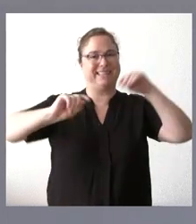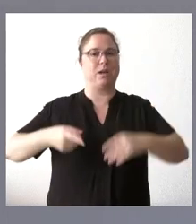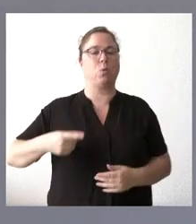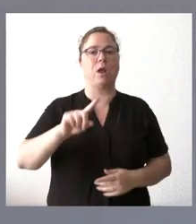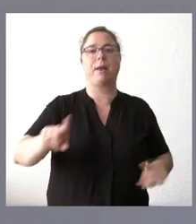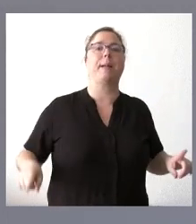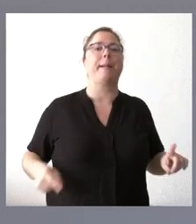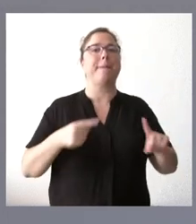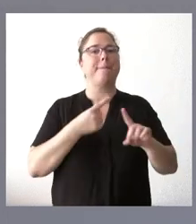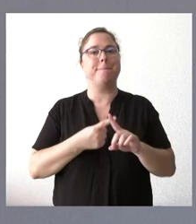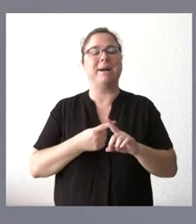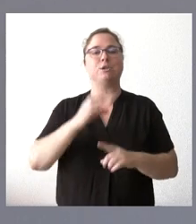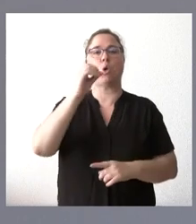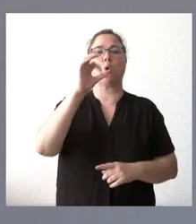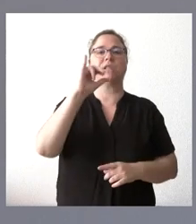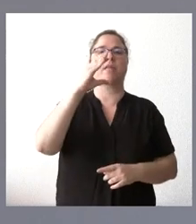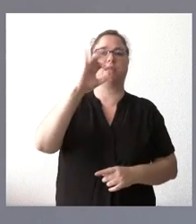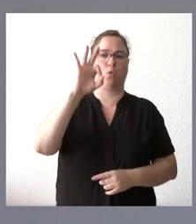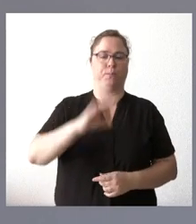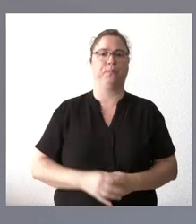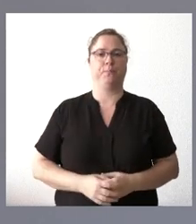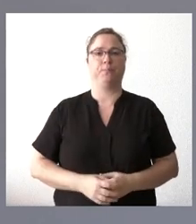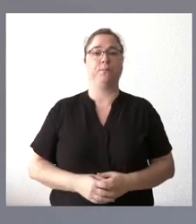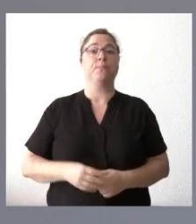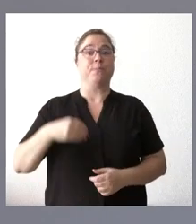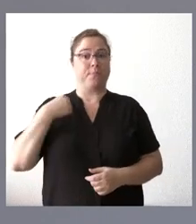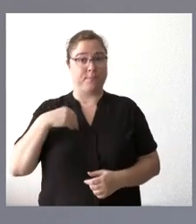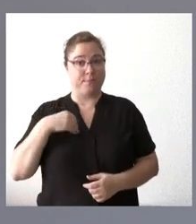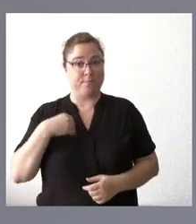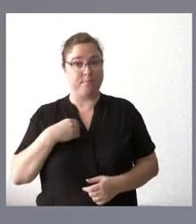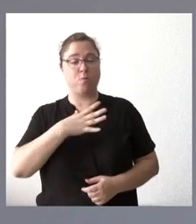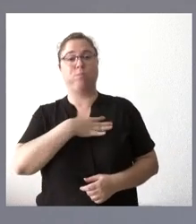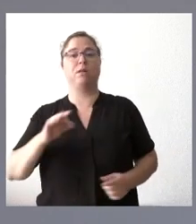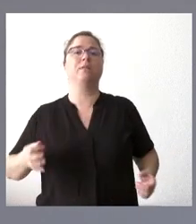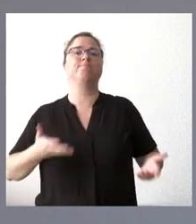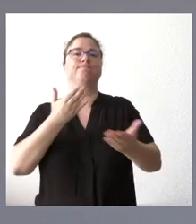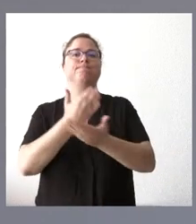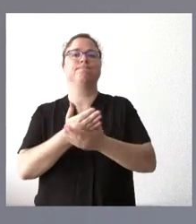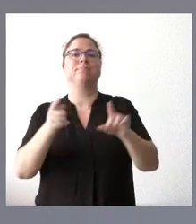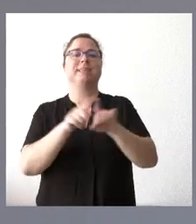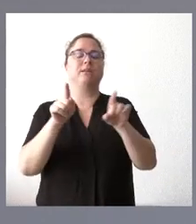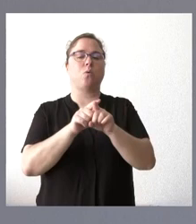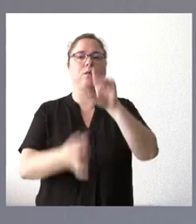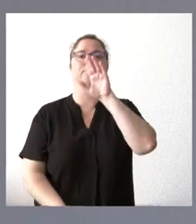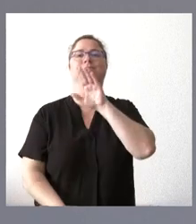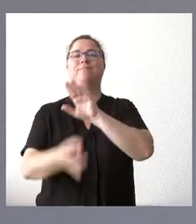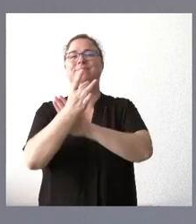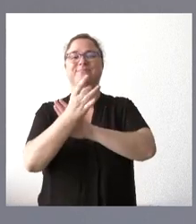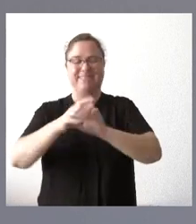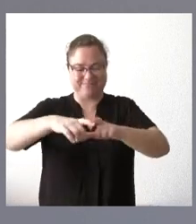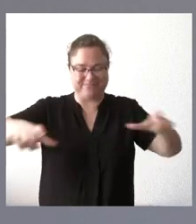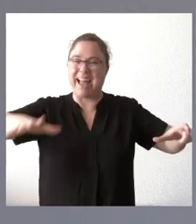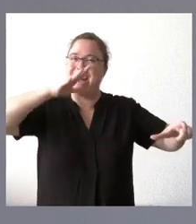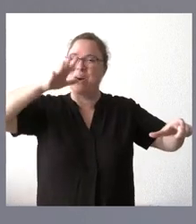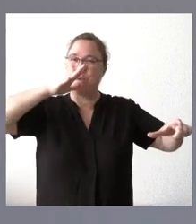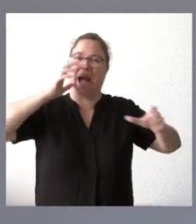el de Los Acio. Asimismo, pueden dirigirse solicitando la instalación de abrevaderos, cuando esto